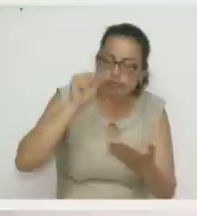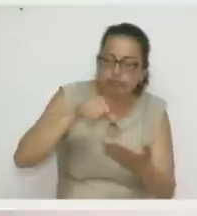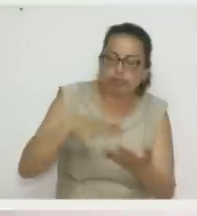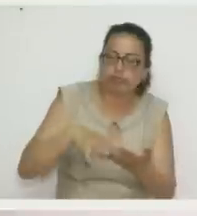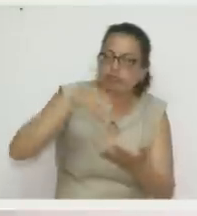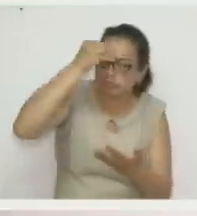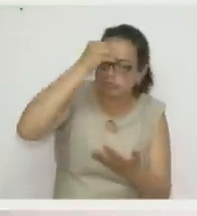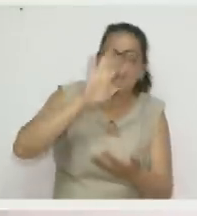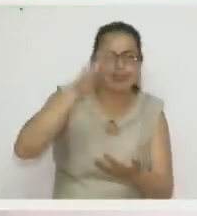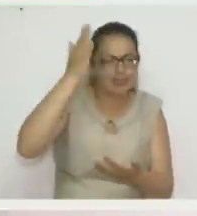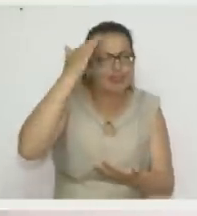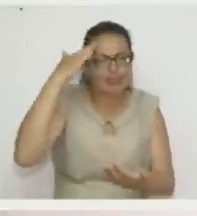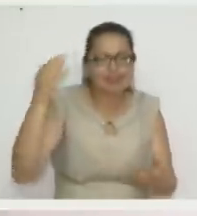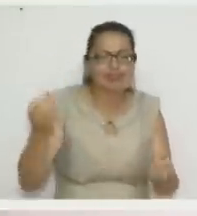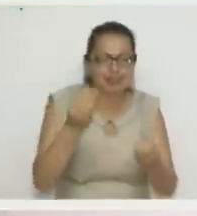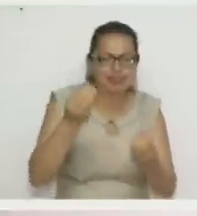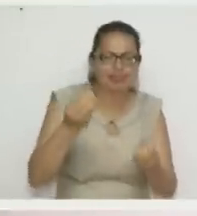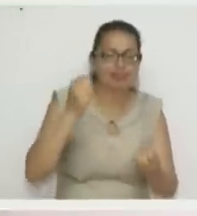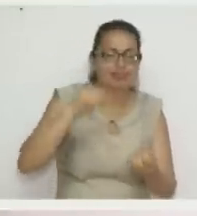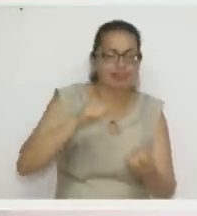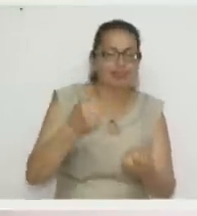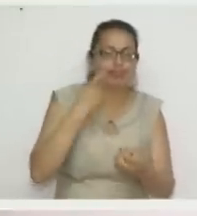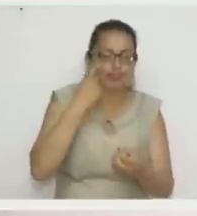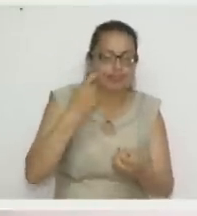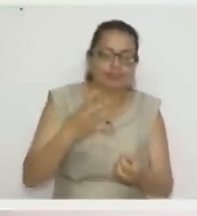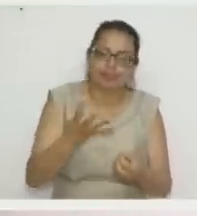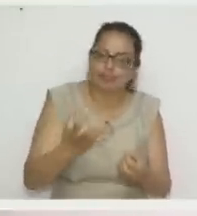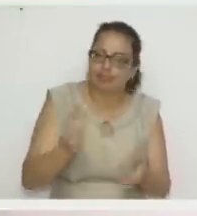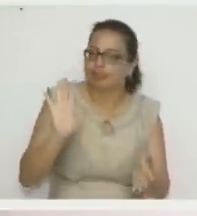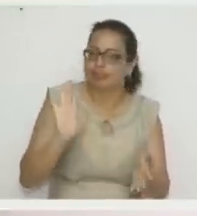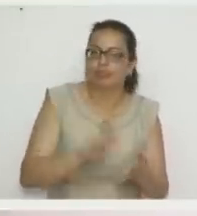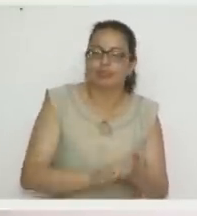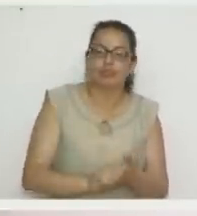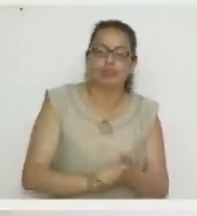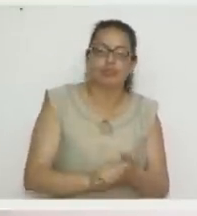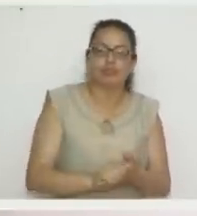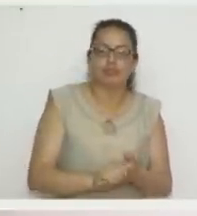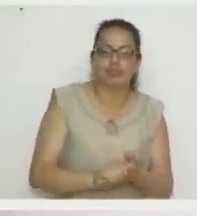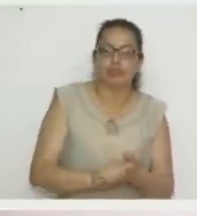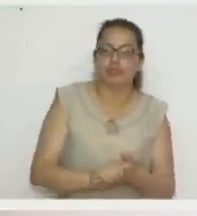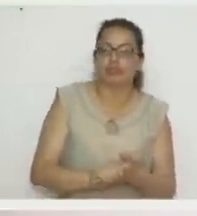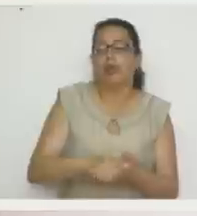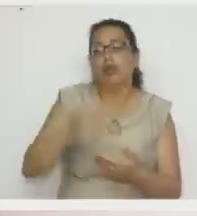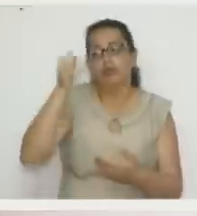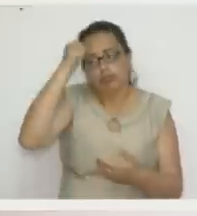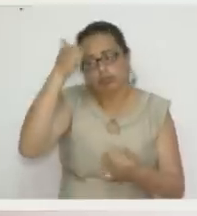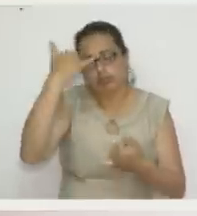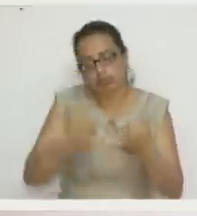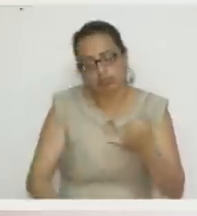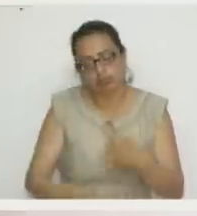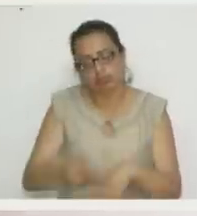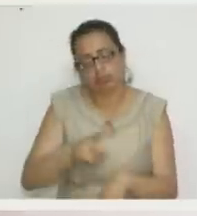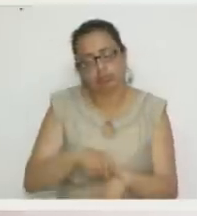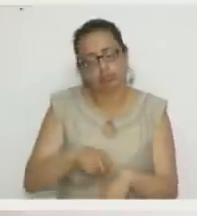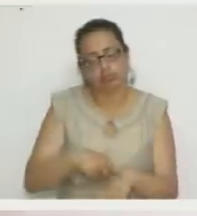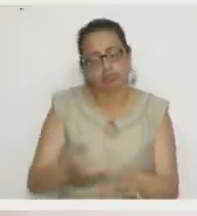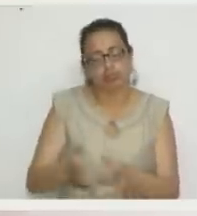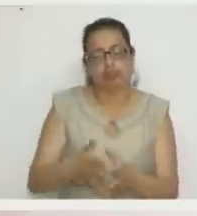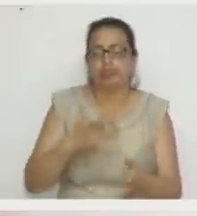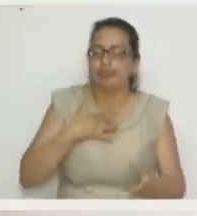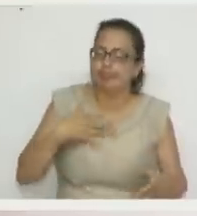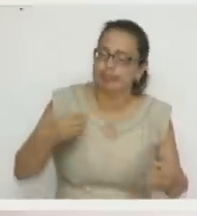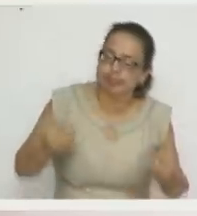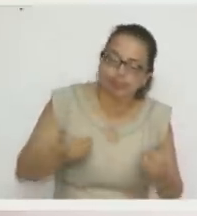creativos y muy creativas. Entonces, pues, van a tener la oportunidad de hacer muchas cosas más. Profe, se nos acabó el tiempo. Me